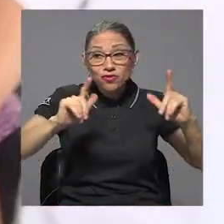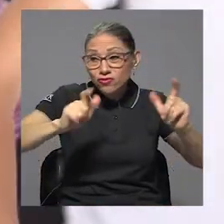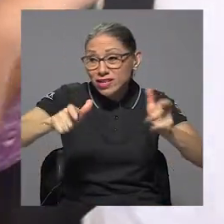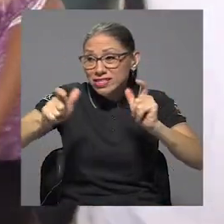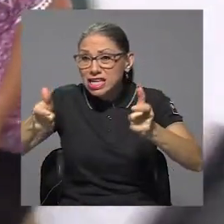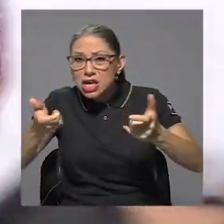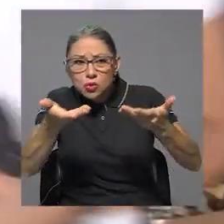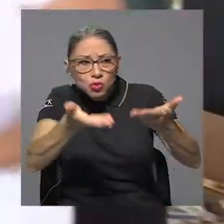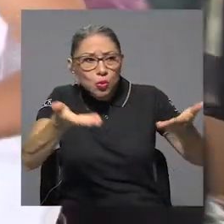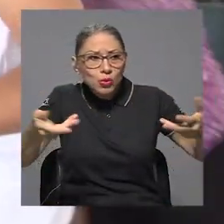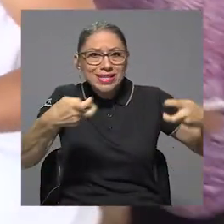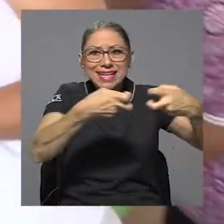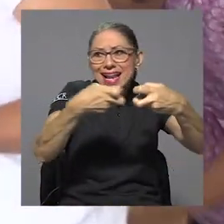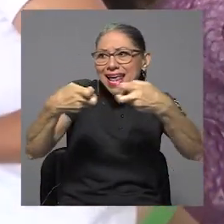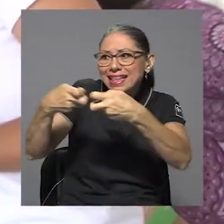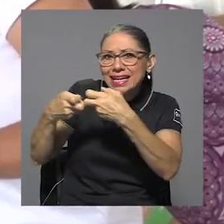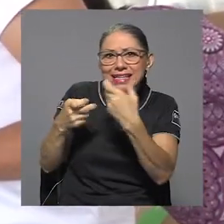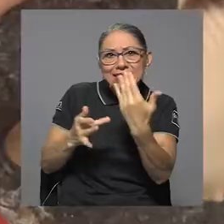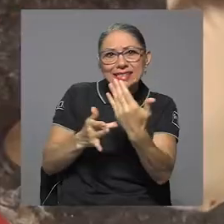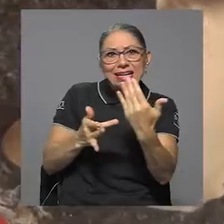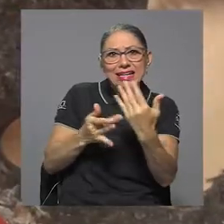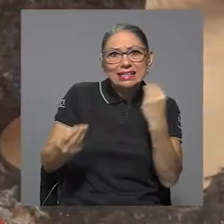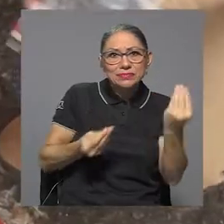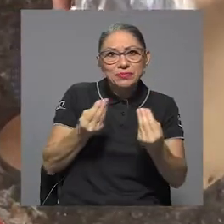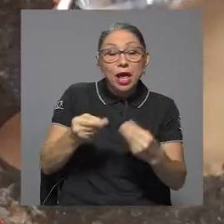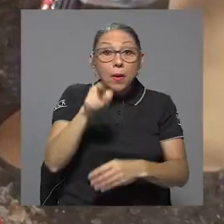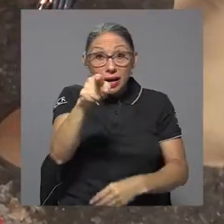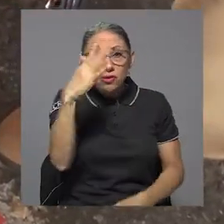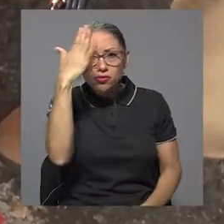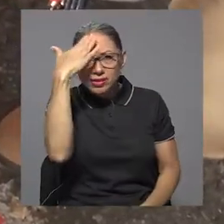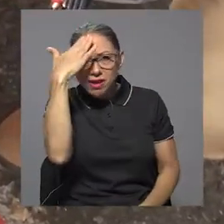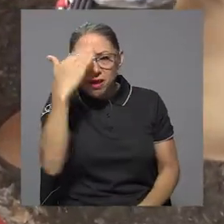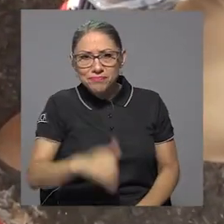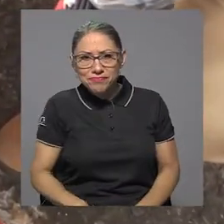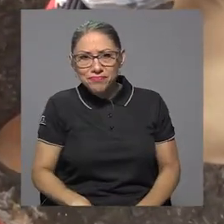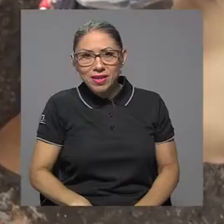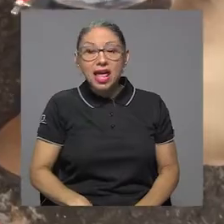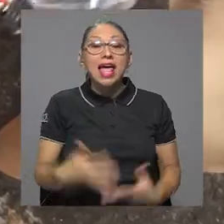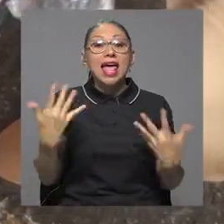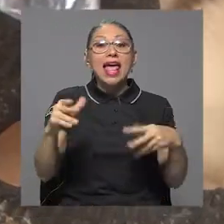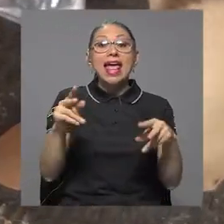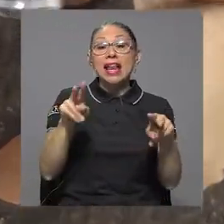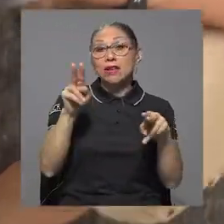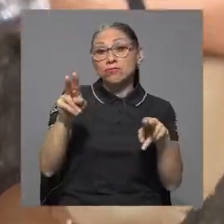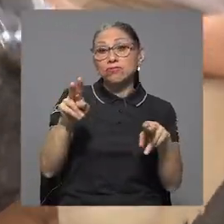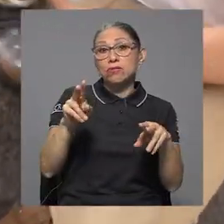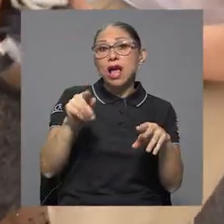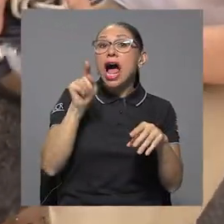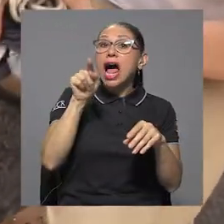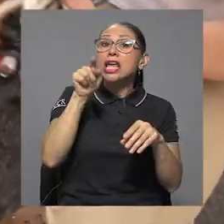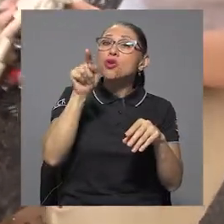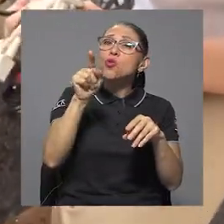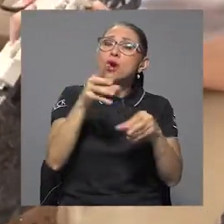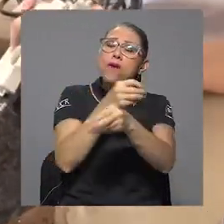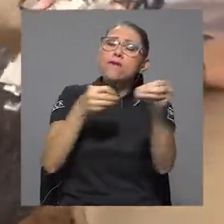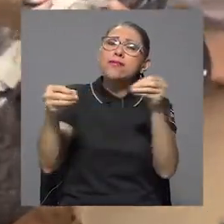aparatos eléctricos y electrónicos. Para que usted se dé una idea, según el Monitor Global que trata esta temática, en el